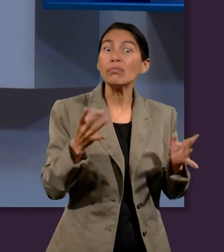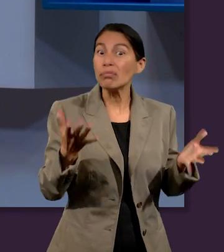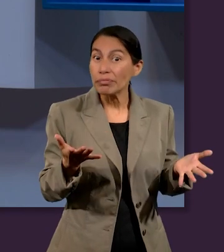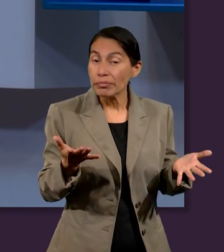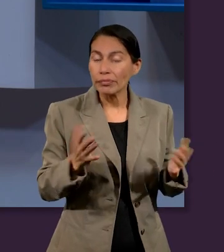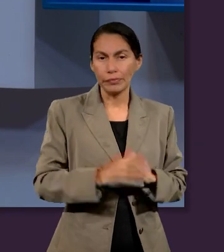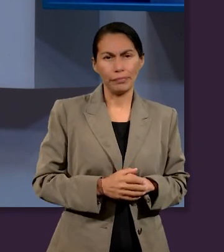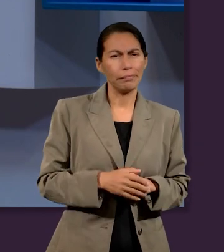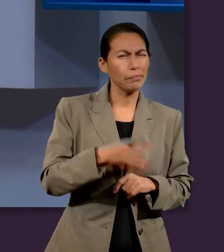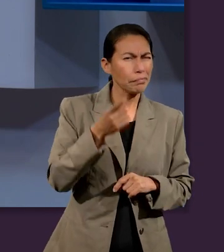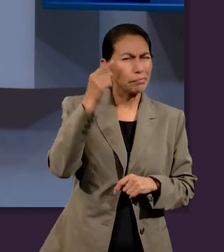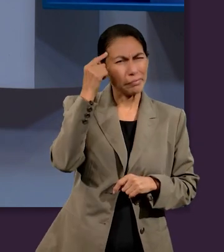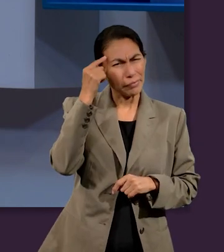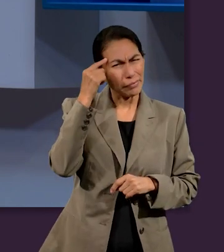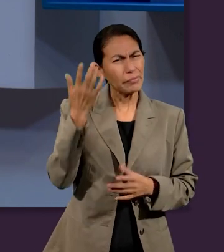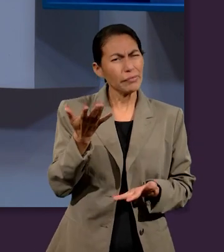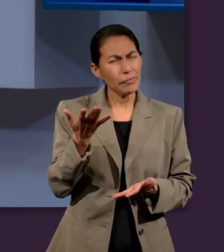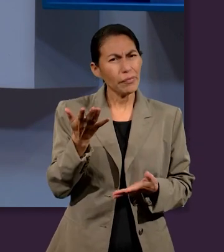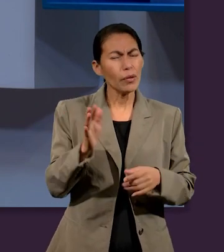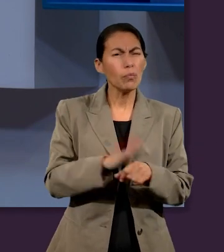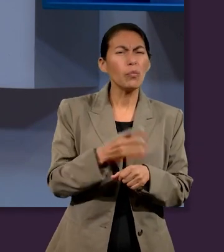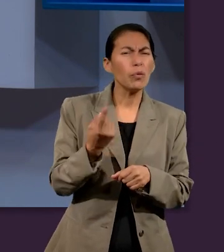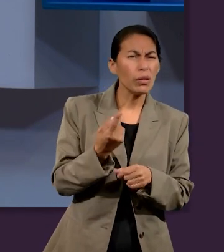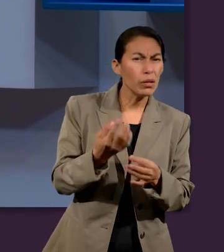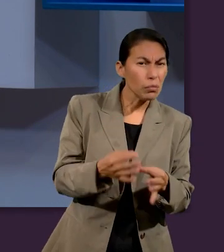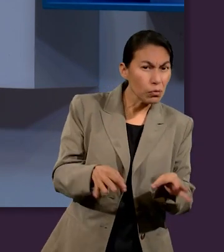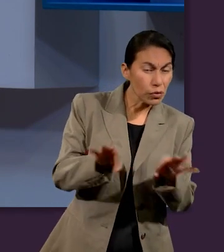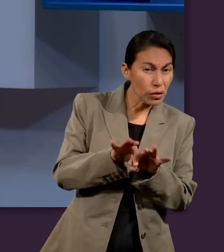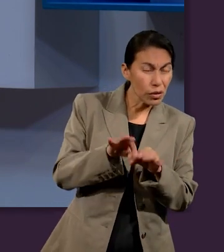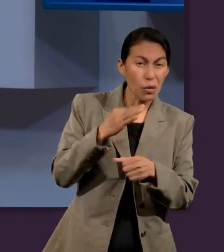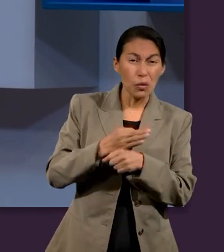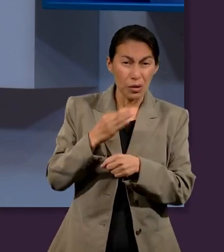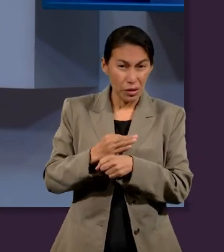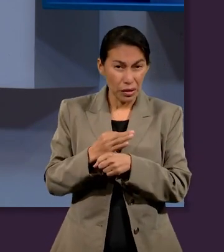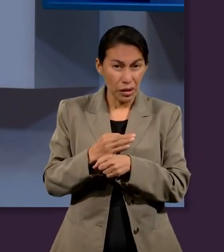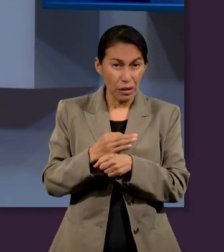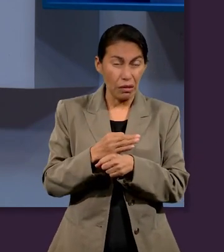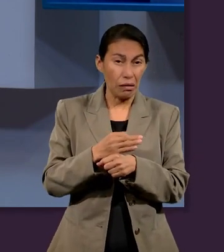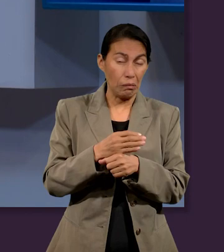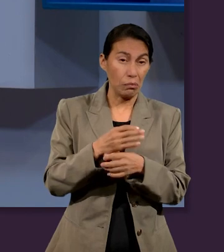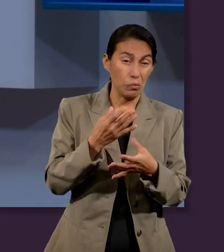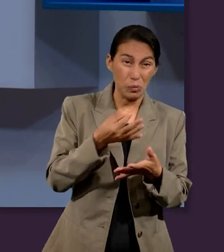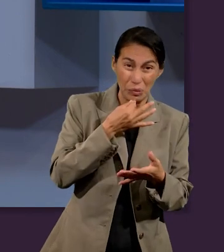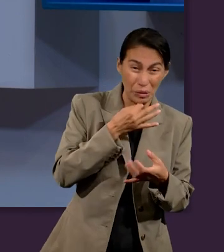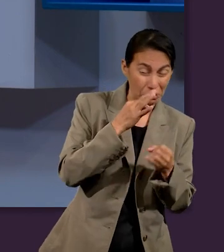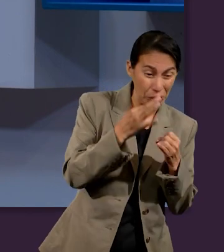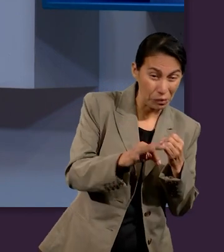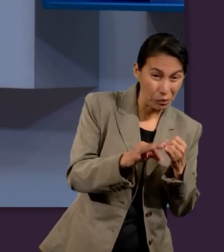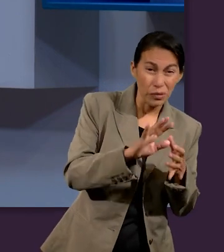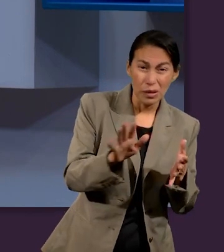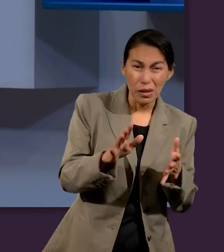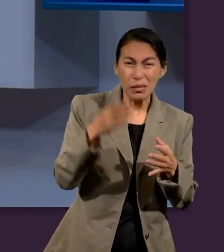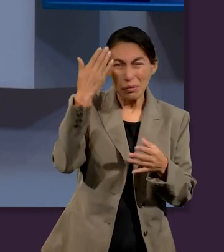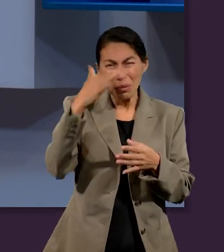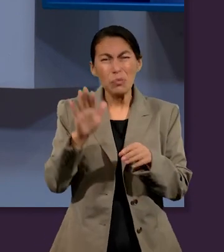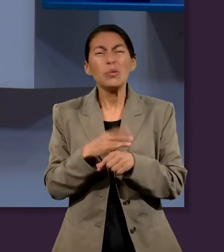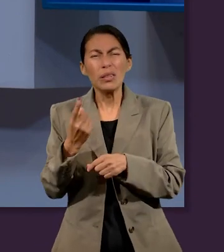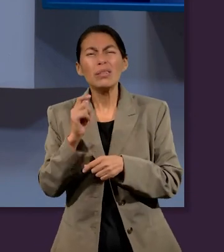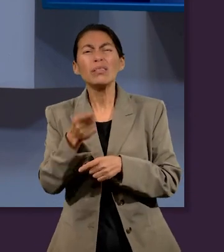morimos. Pero podrías estarte preguntando por qué es tan importante en estos tiempos y en los tiempos del fin.